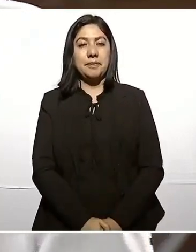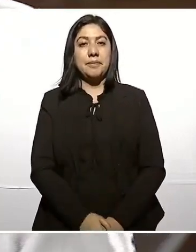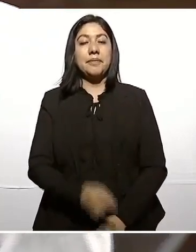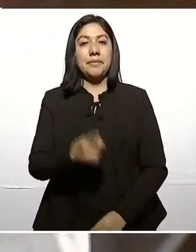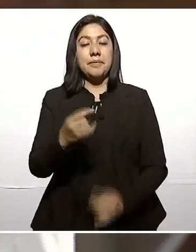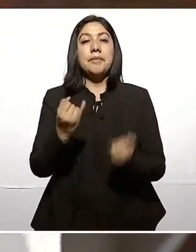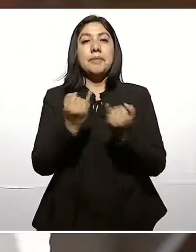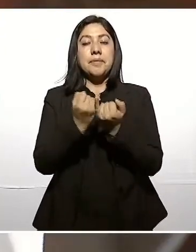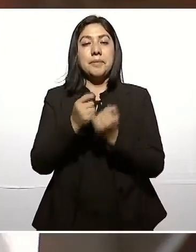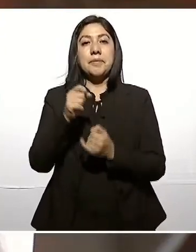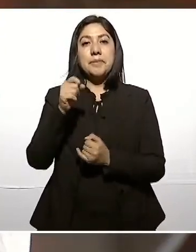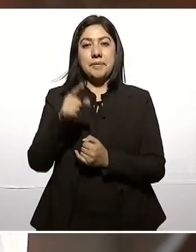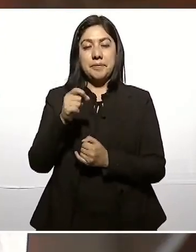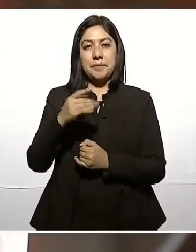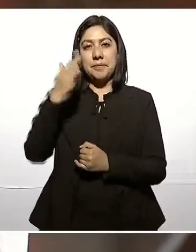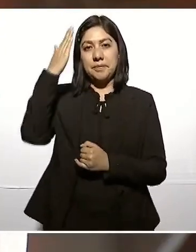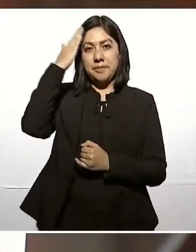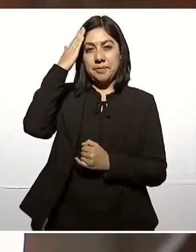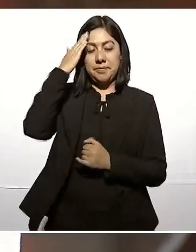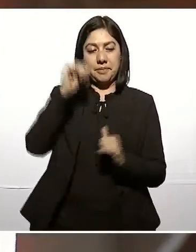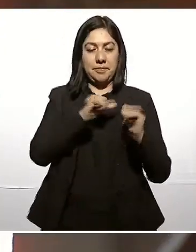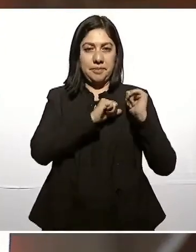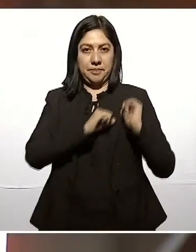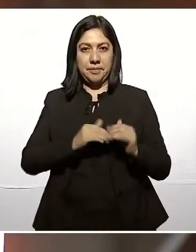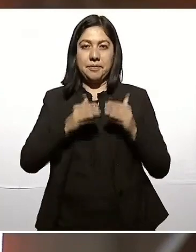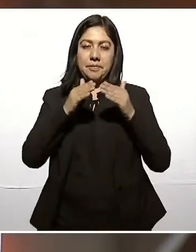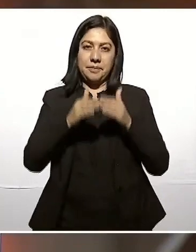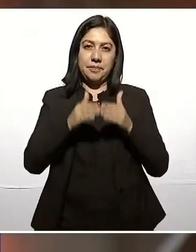almirante José Rafael Ojeda Durán.